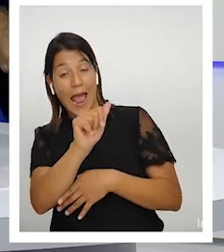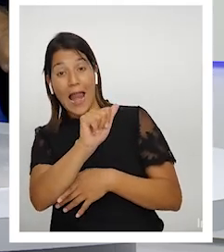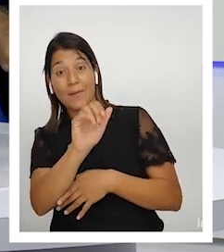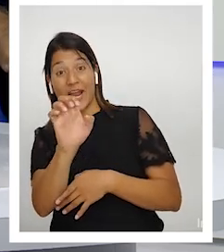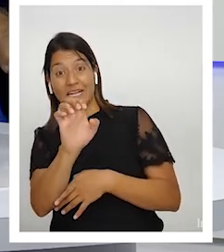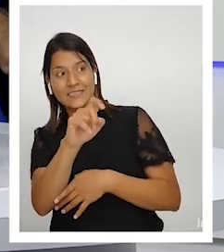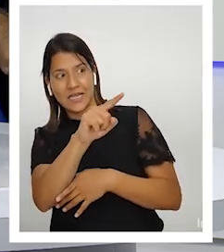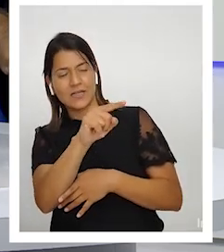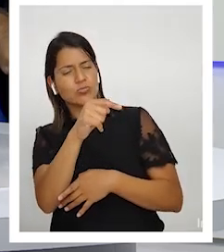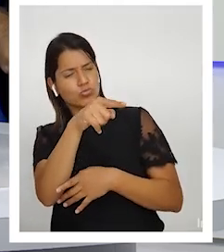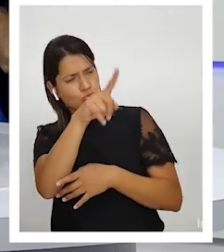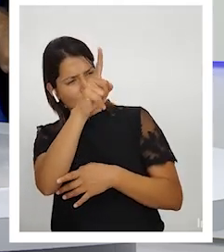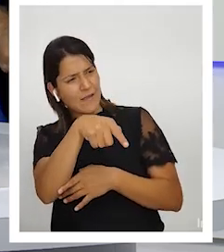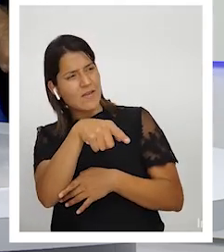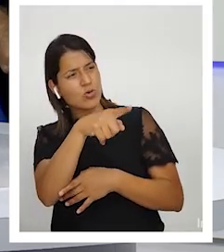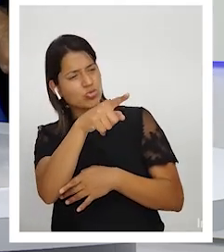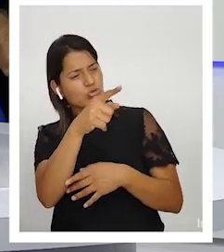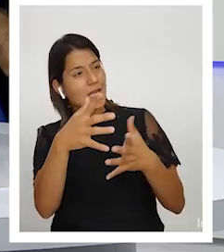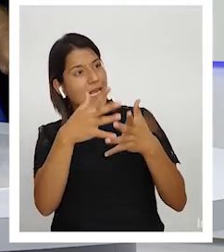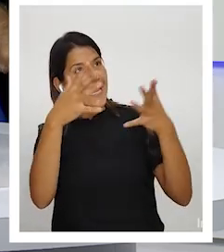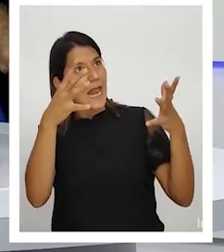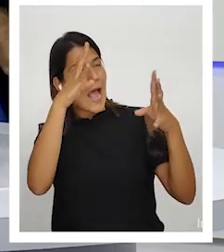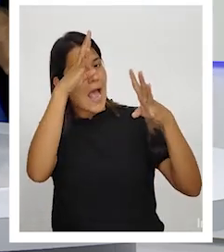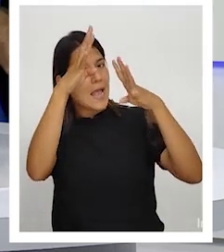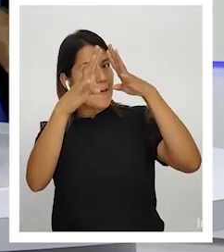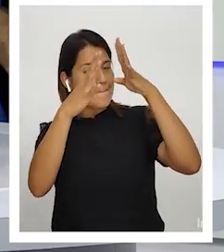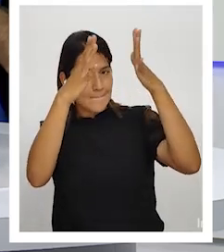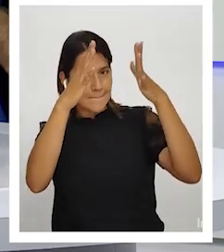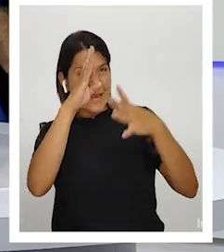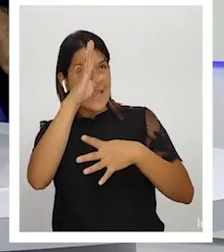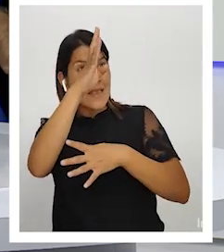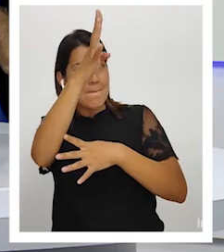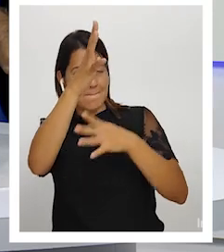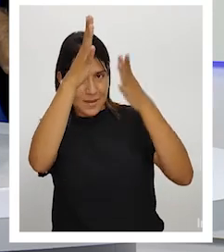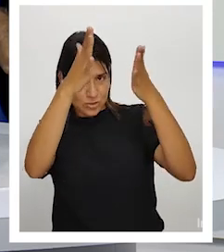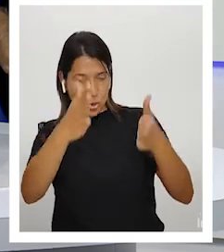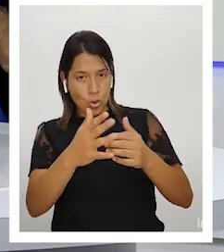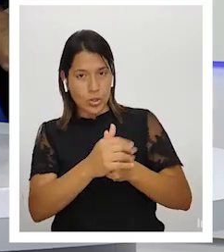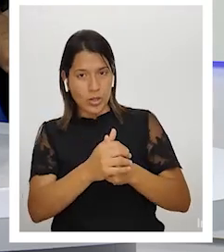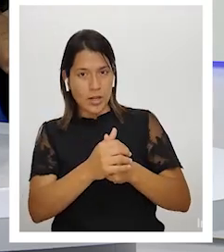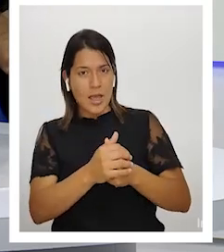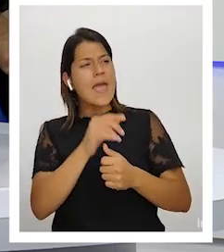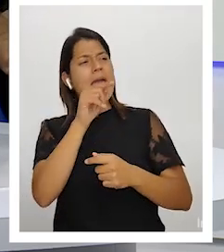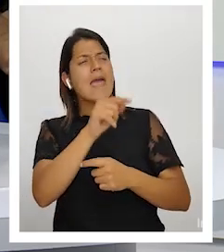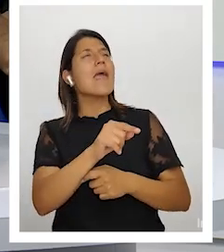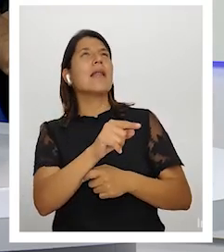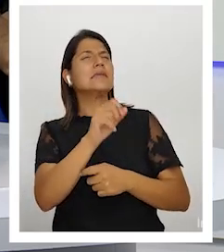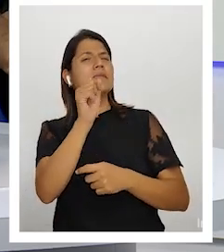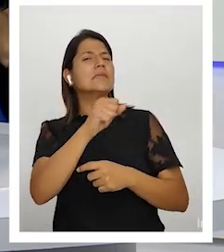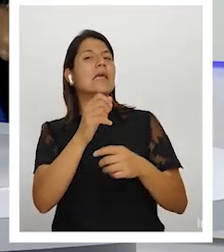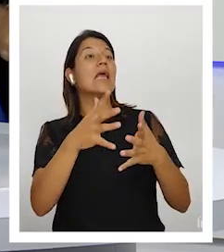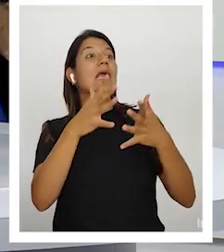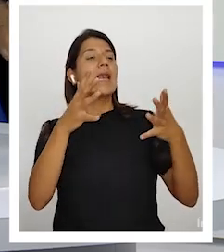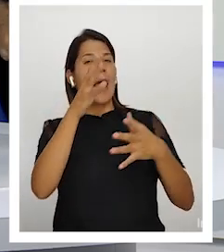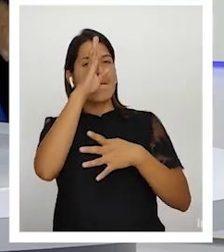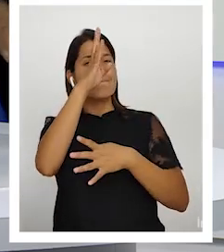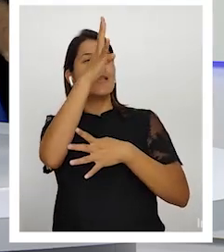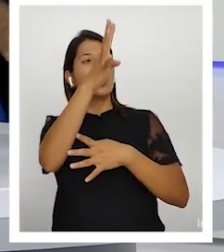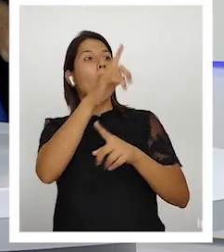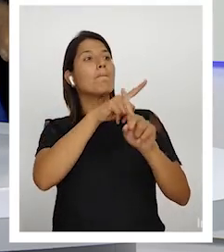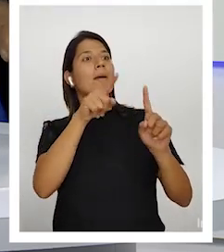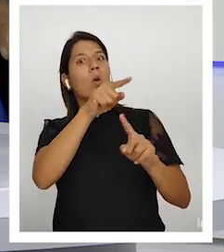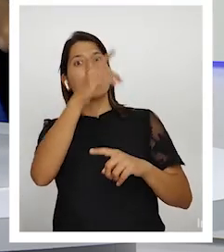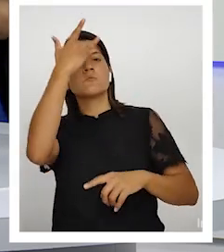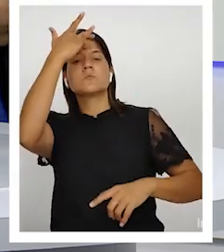Einstein y Einstein en realidad más que ser un gran inventor era un genio es la visión es la visión cuál era la